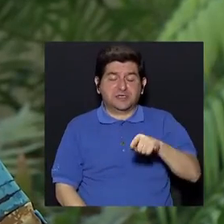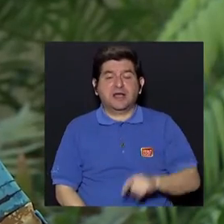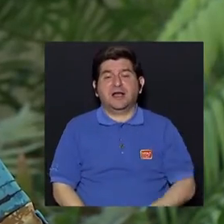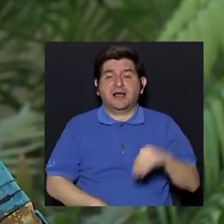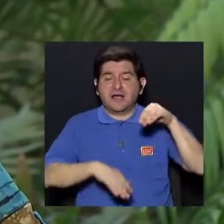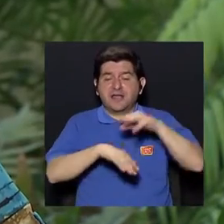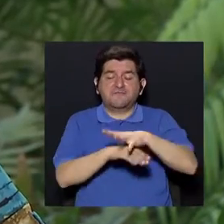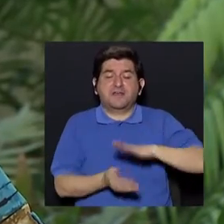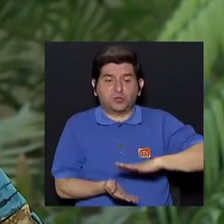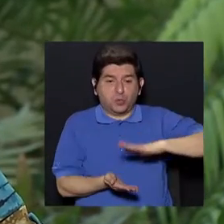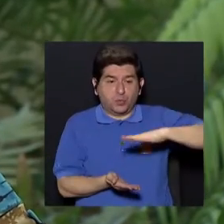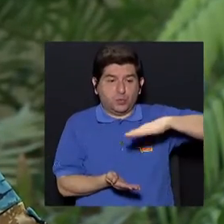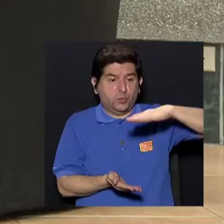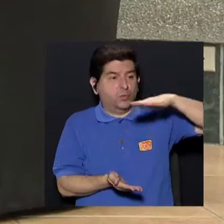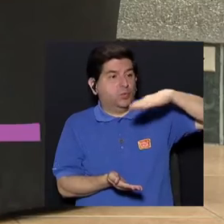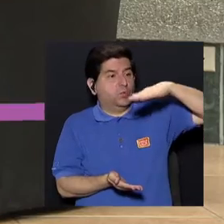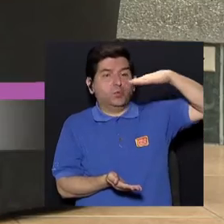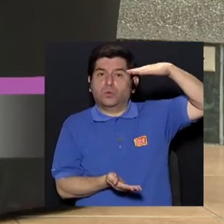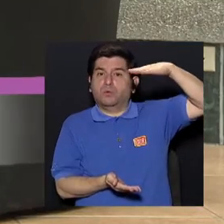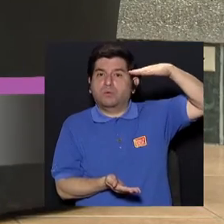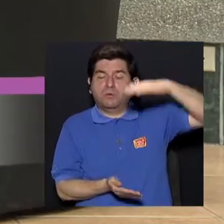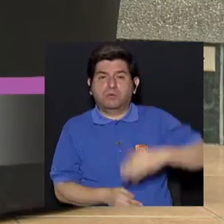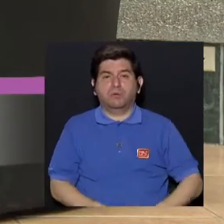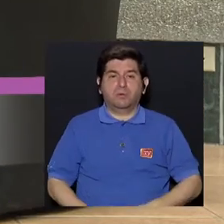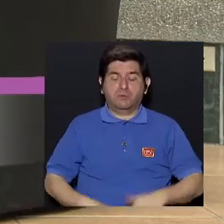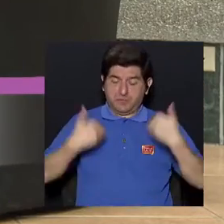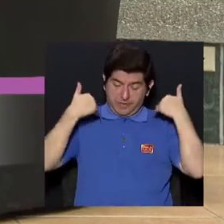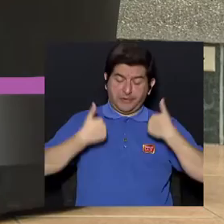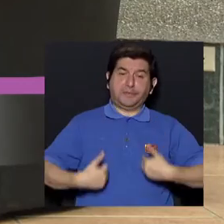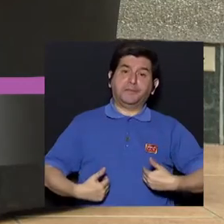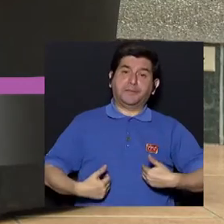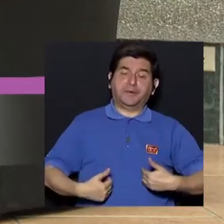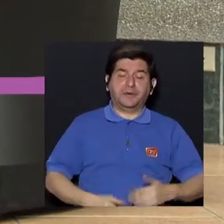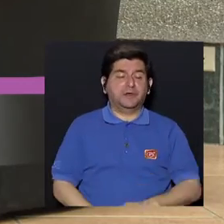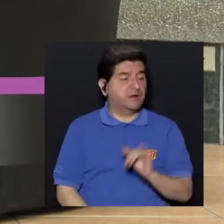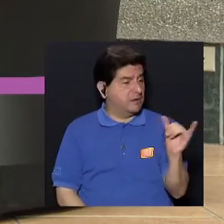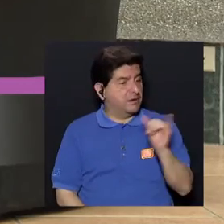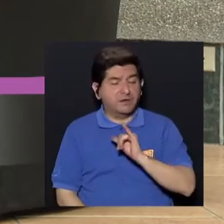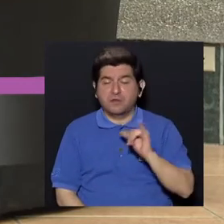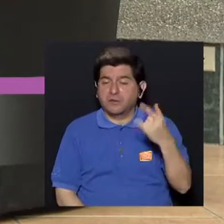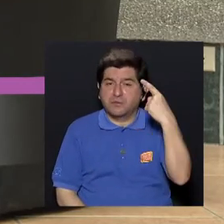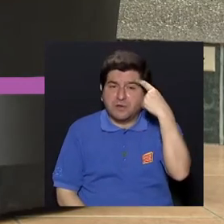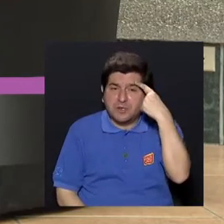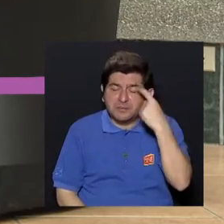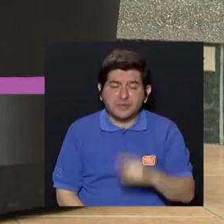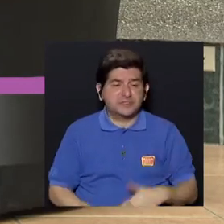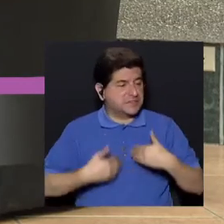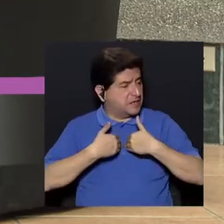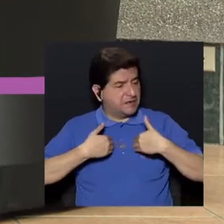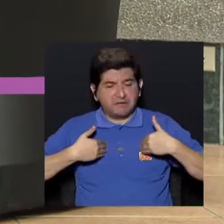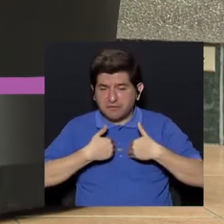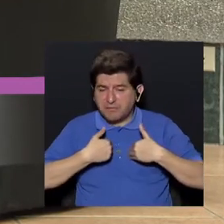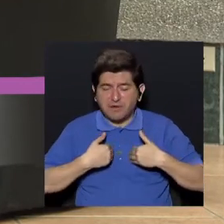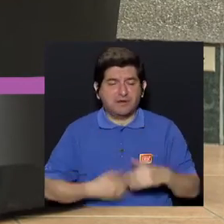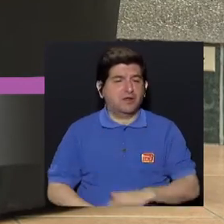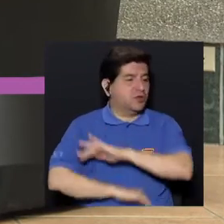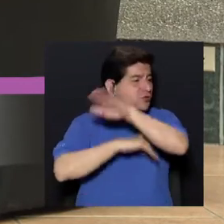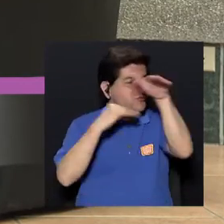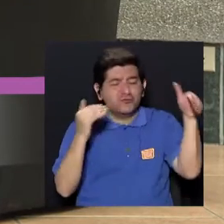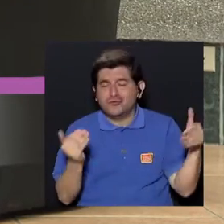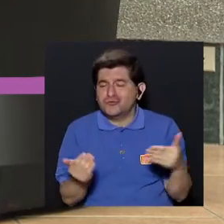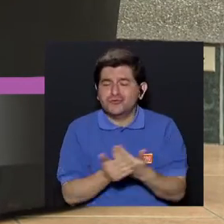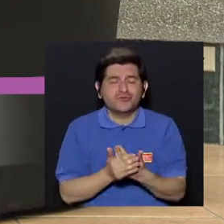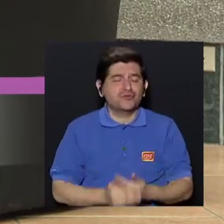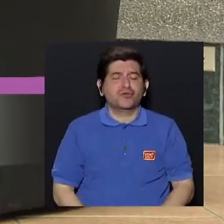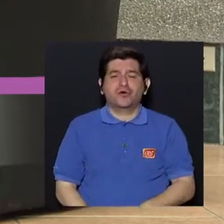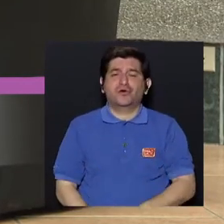acumulativo, por decirlo de esa forma, este, en el ser humano, ¿verdad? Y igual, ¿verdad? Estaríamos en los animales y demás, en todo